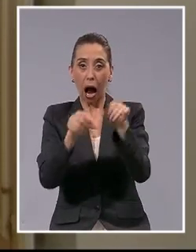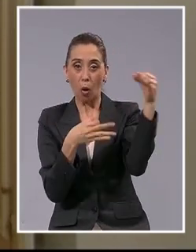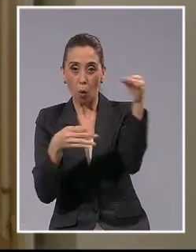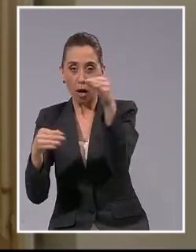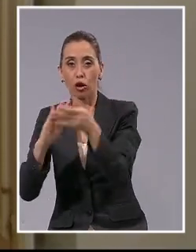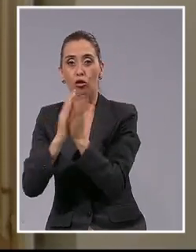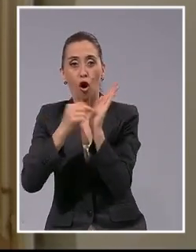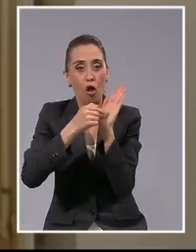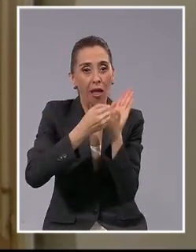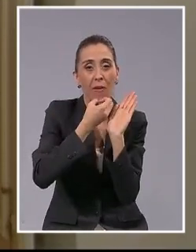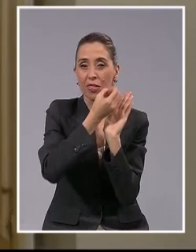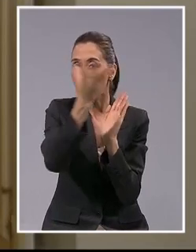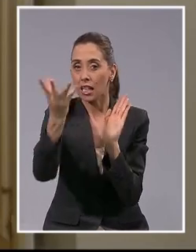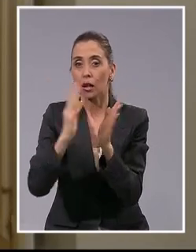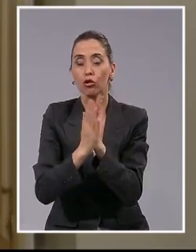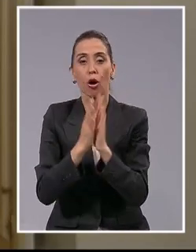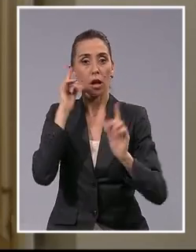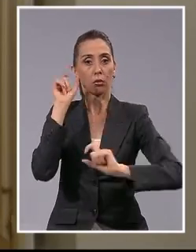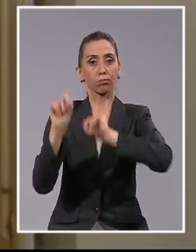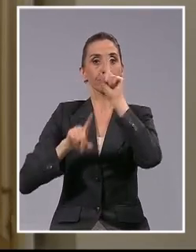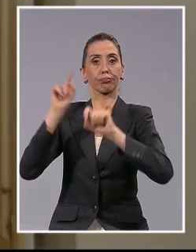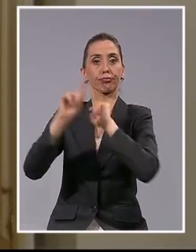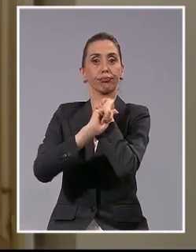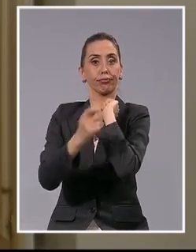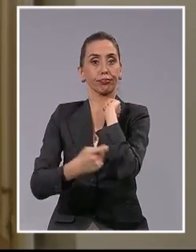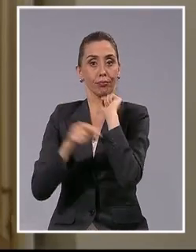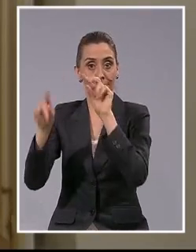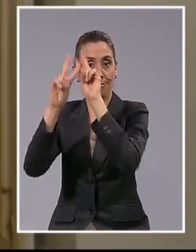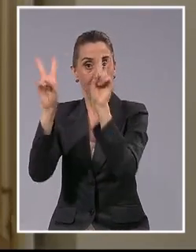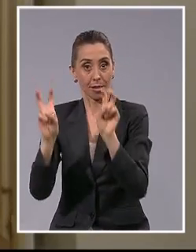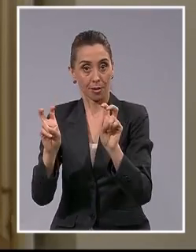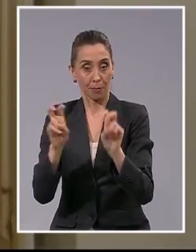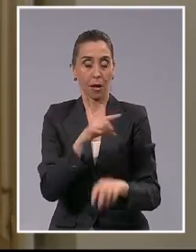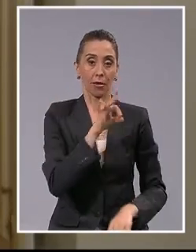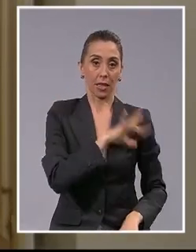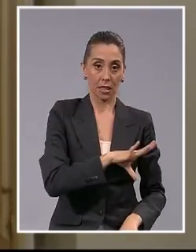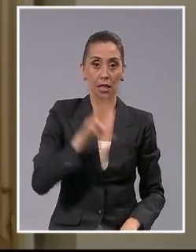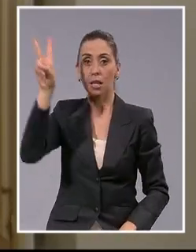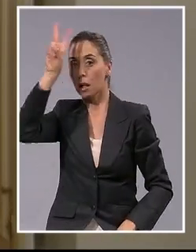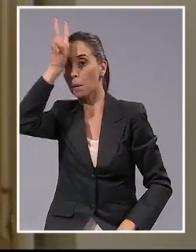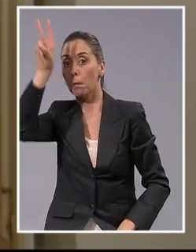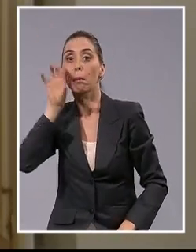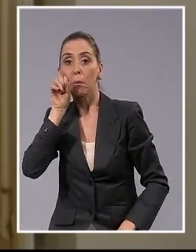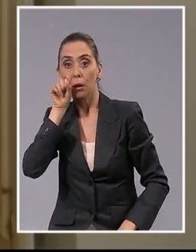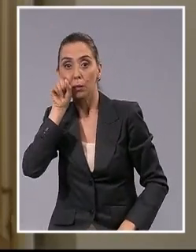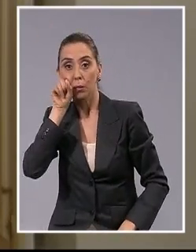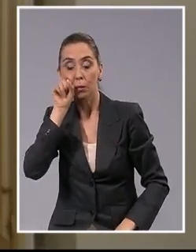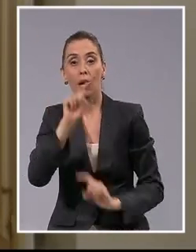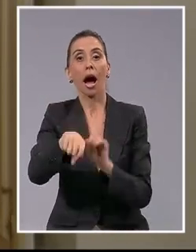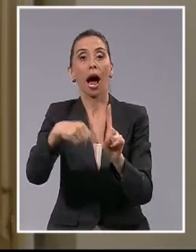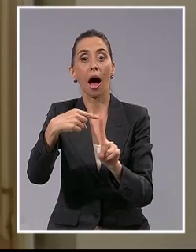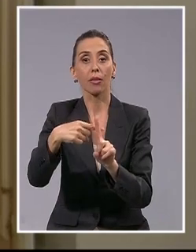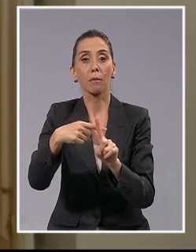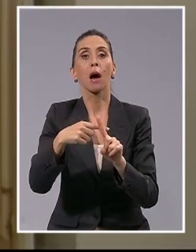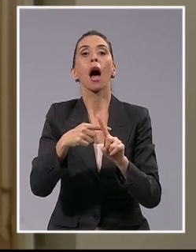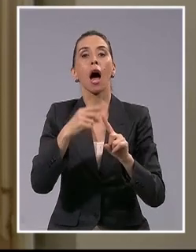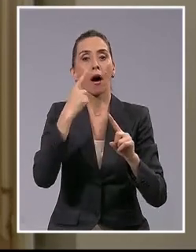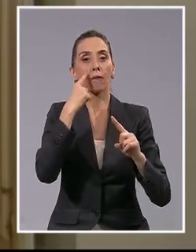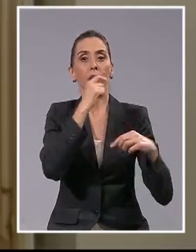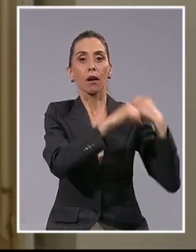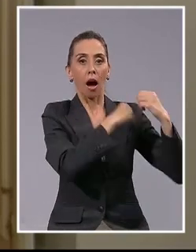declaraciones y todos los alegatos sobre esta materia, tanto de Chile como de Perú, y además la práctica